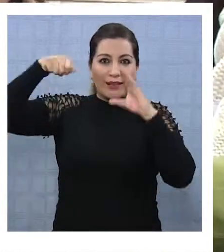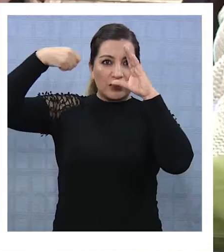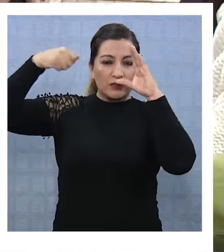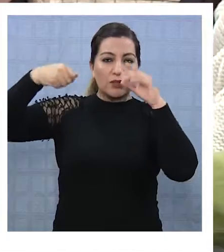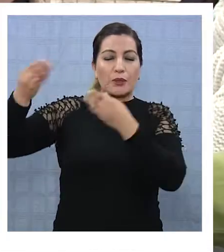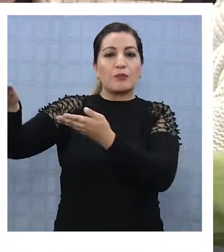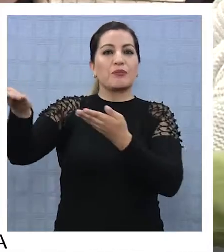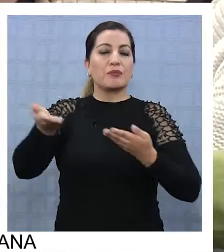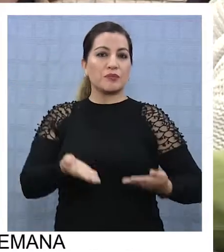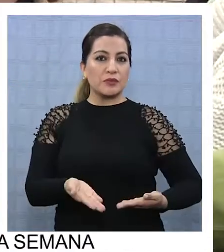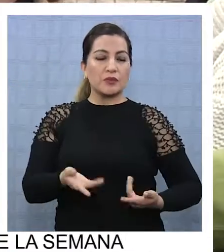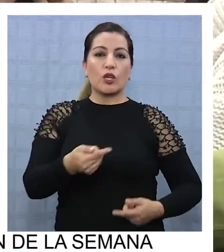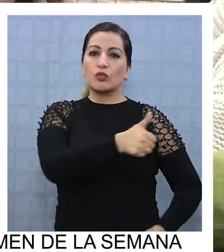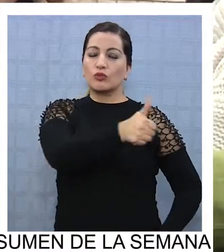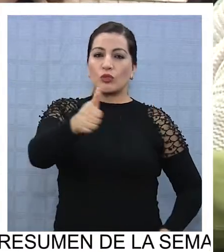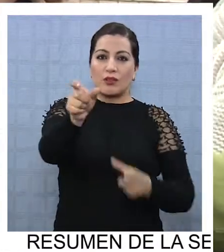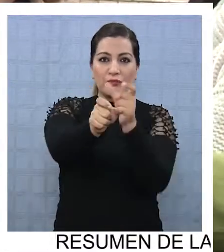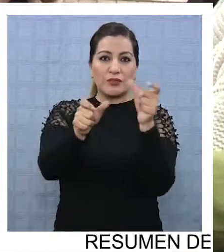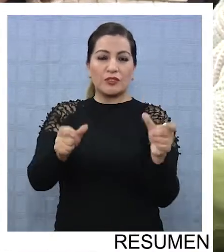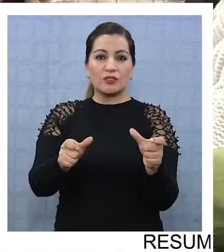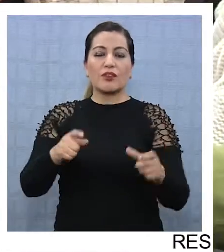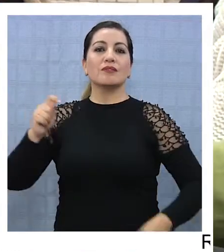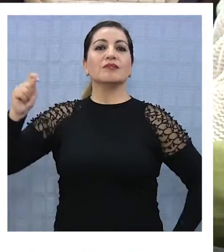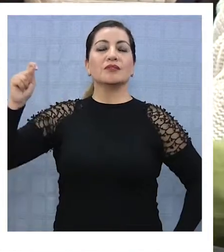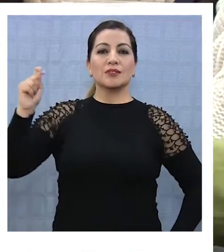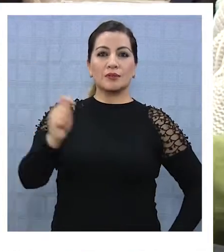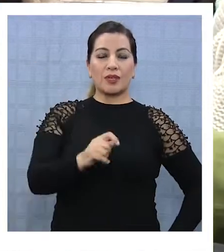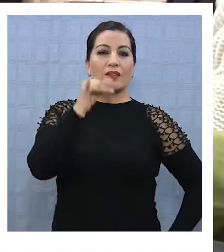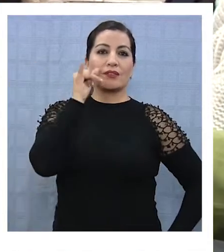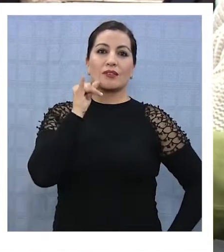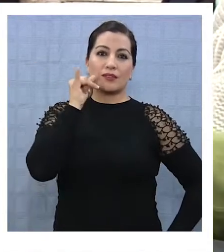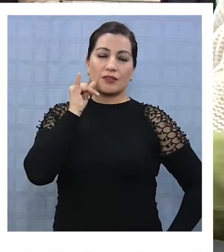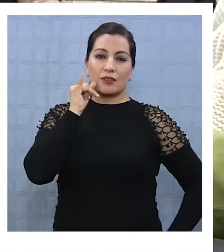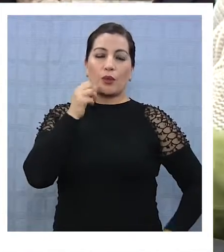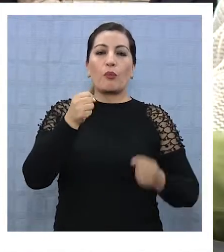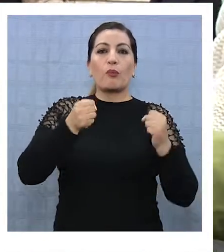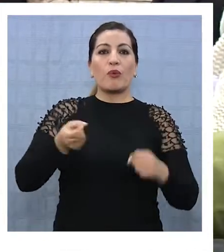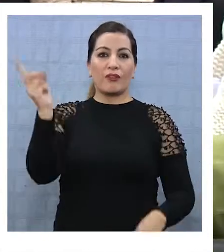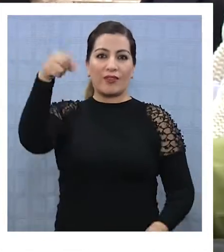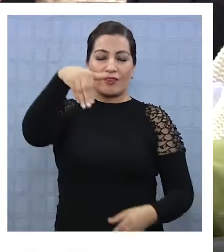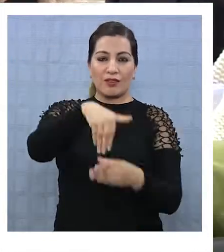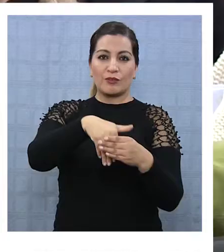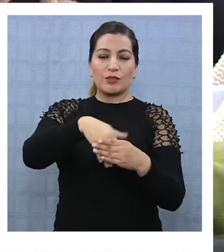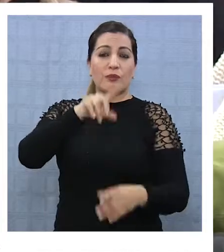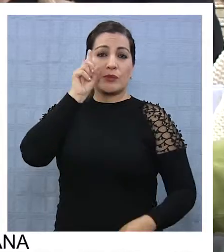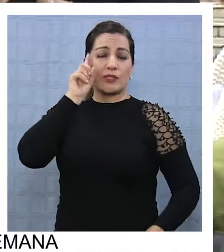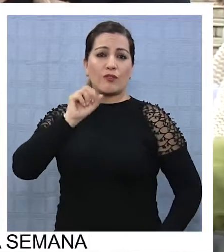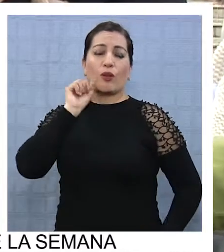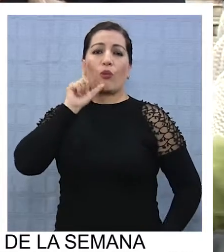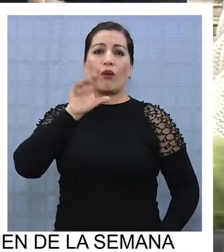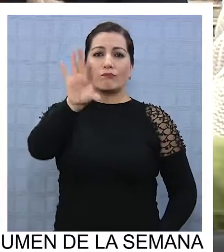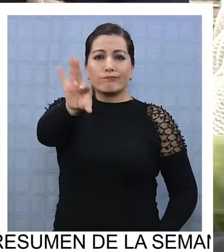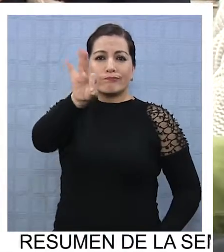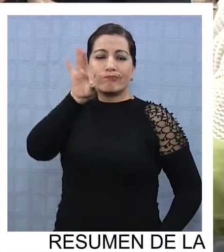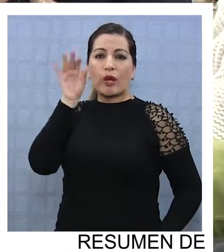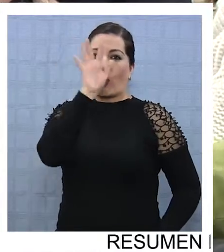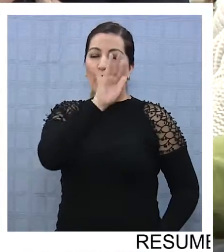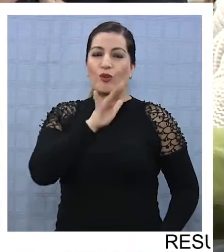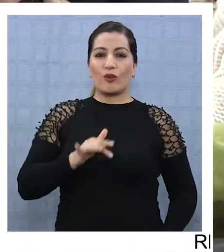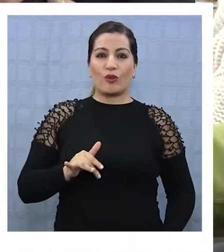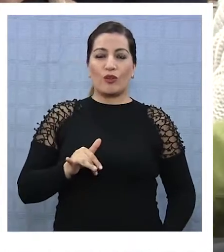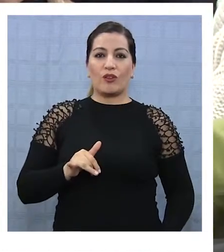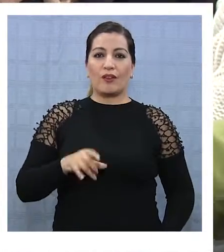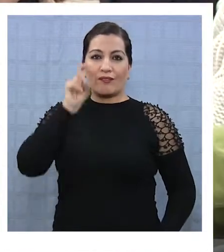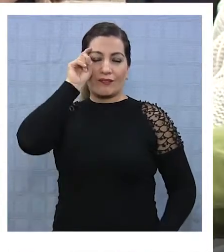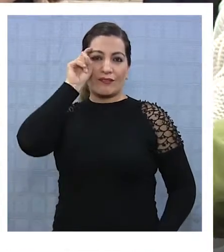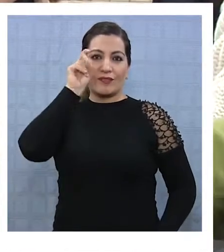cierto?, de poder invitarlos para que toda nuestra gente de Tarapacá, de Iquique, puedan venir a votar para saber cuál es el color